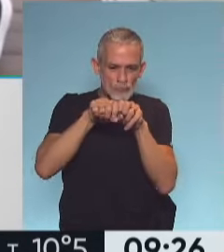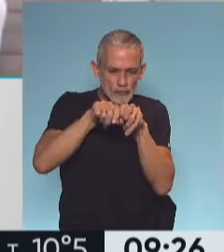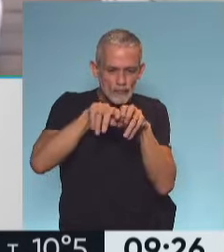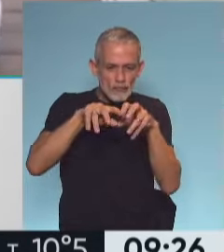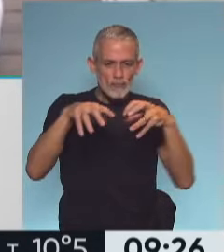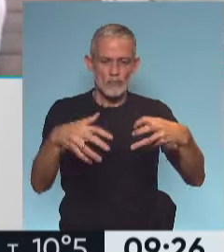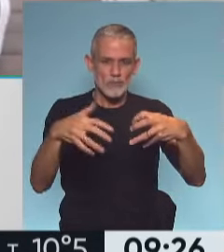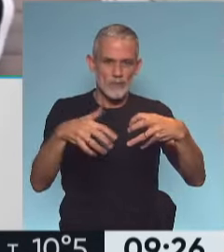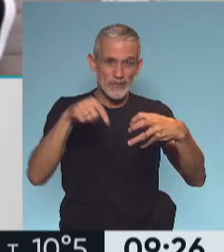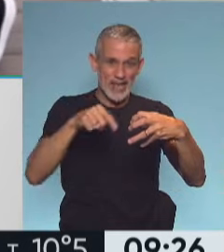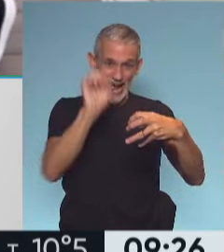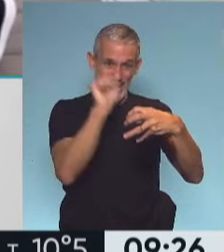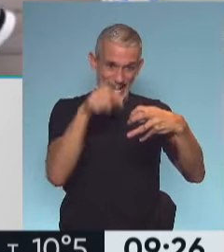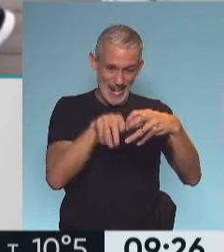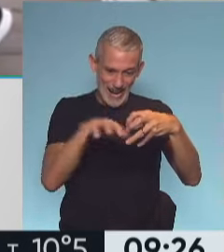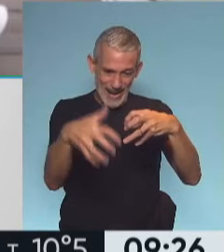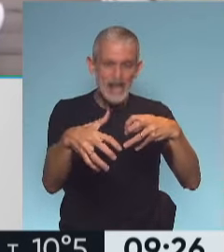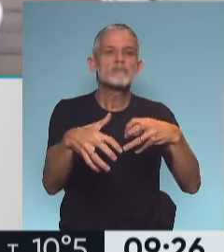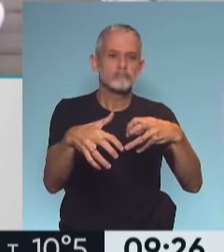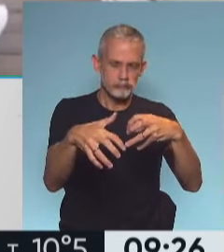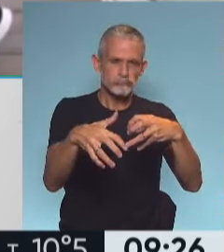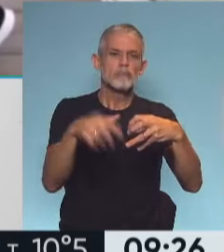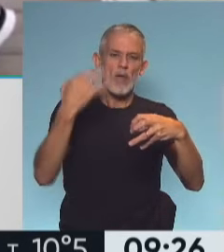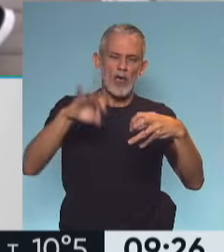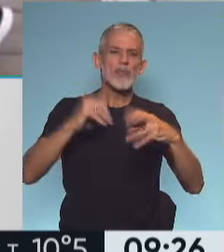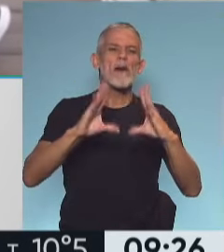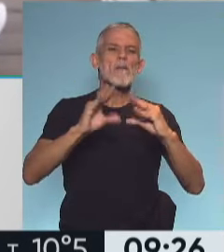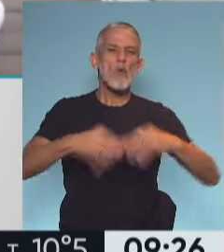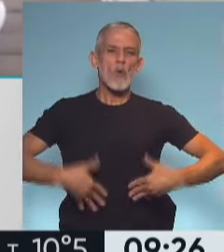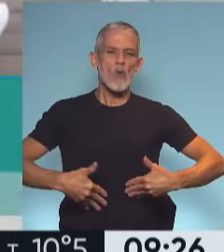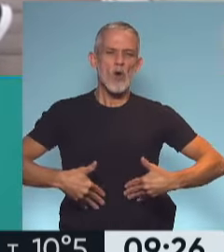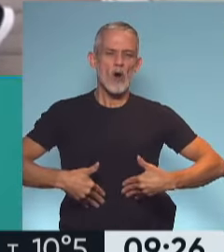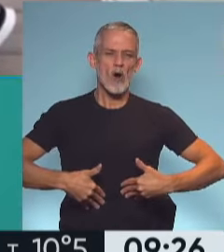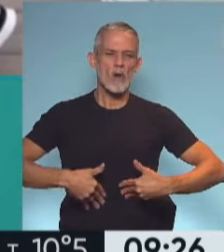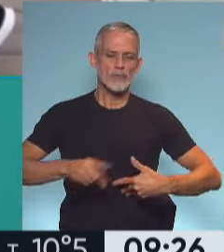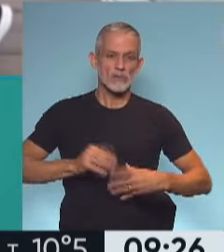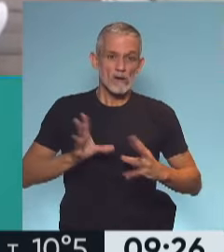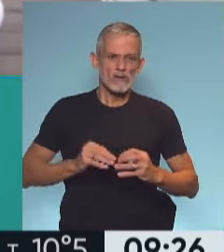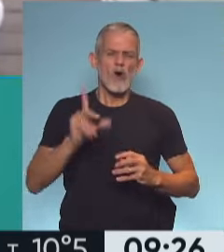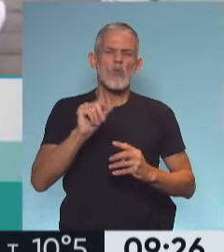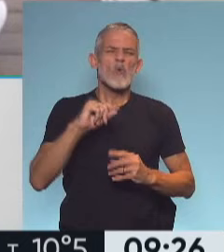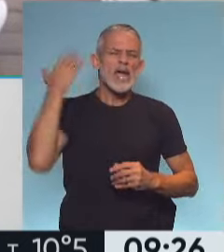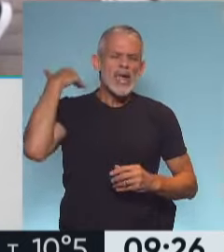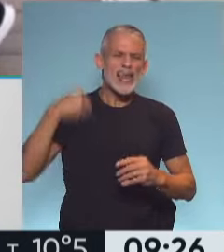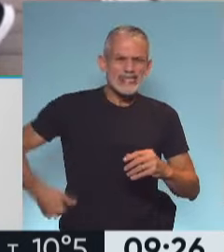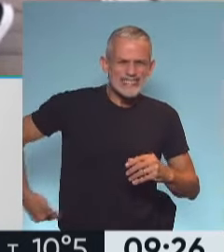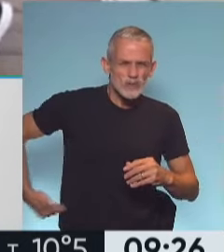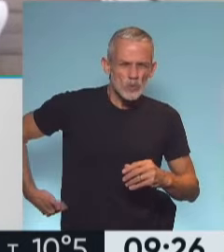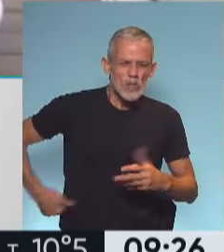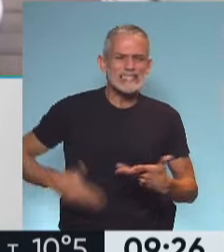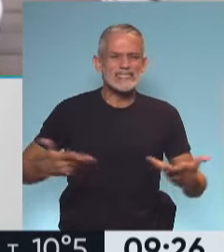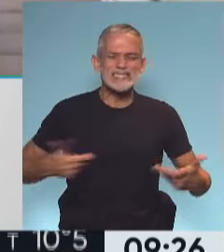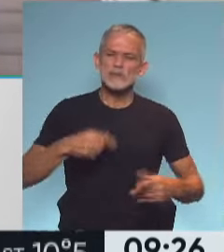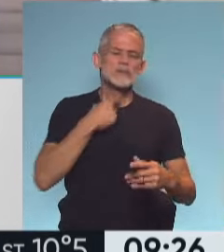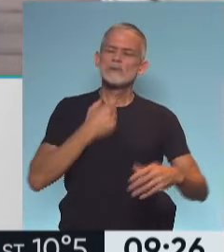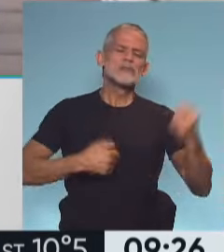insertarse en la parte de adelante en el fémur es uno de los músculos que ha cortado produce ese famoso dolor de cintura que mucha gente